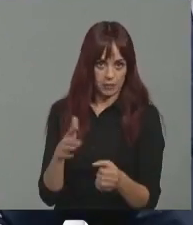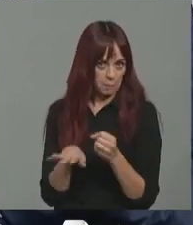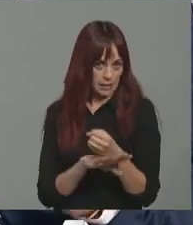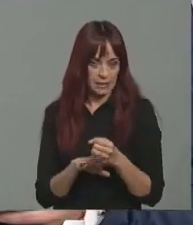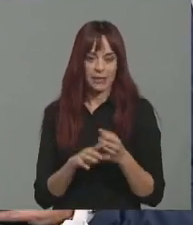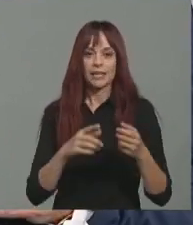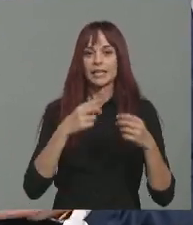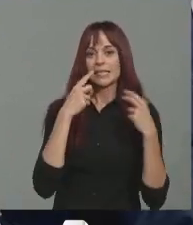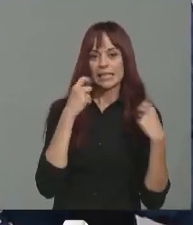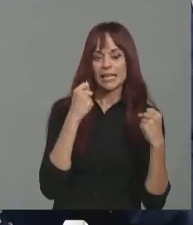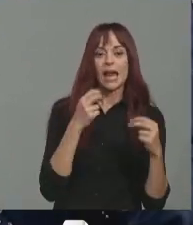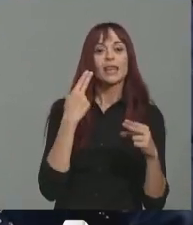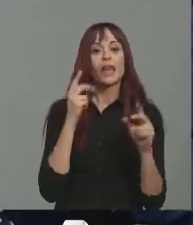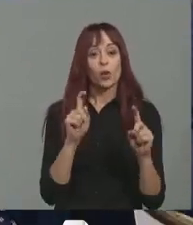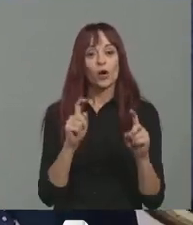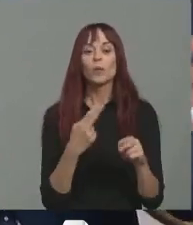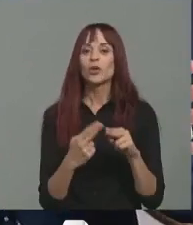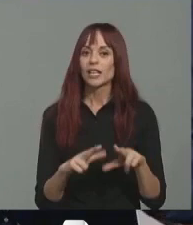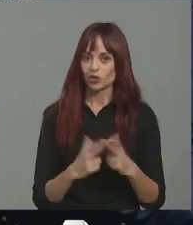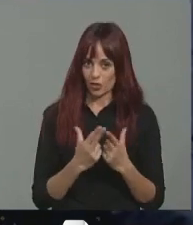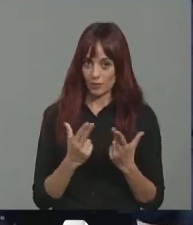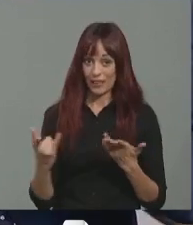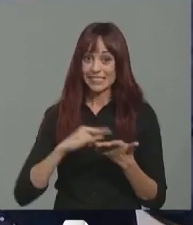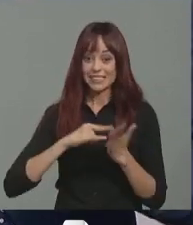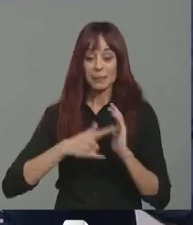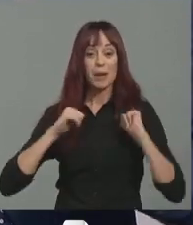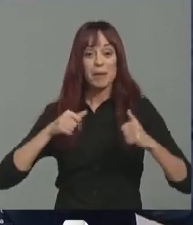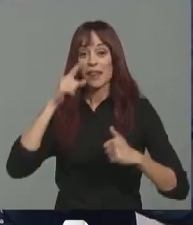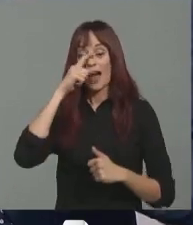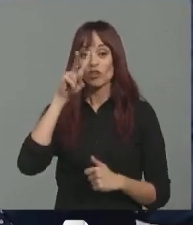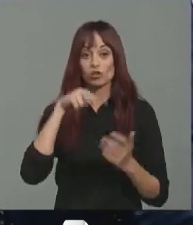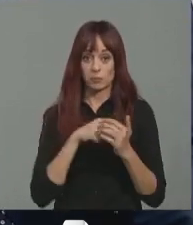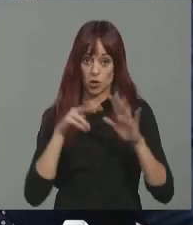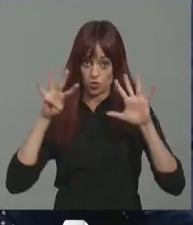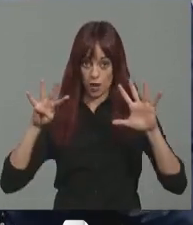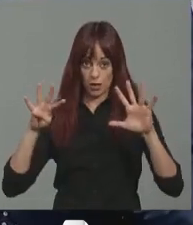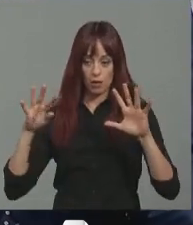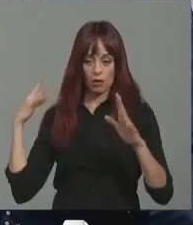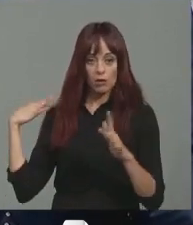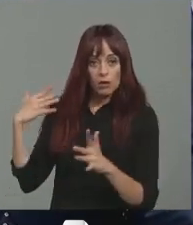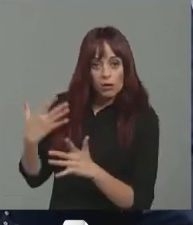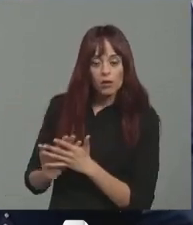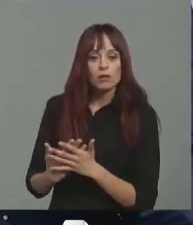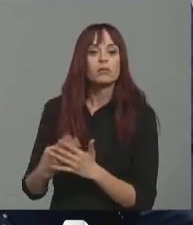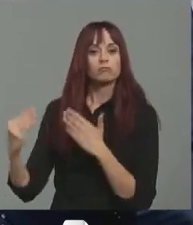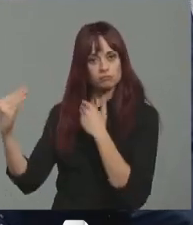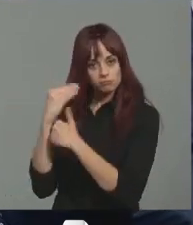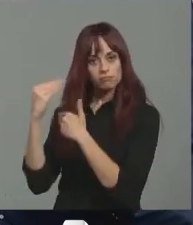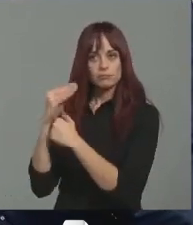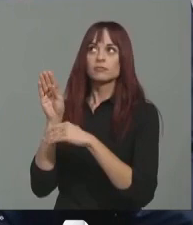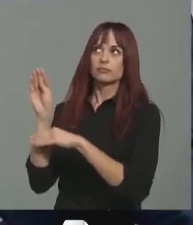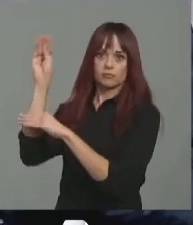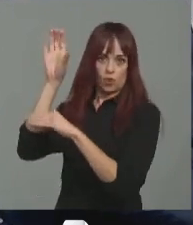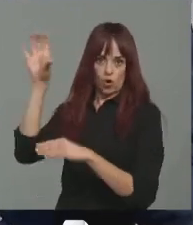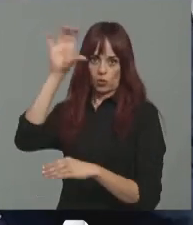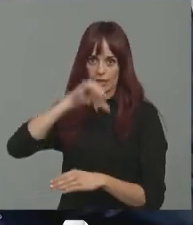Sanidad, Educación y Política Social. Este sistema que se implementó en el año 2009, se desarrolló en el 2009, ha venido proveyendo recursos a todas las comunidades